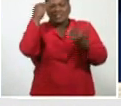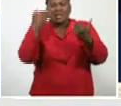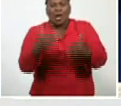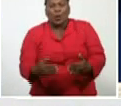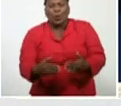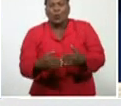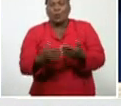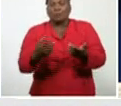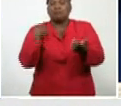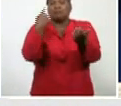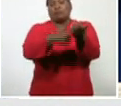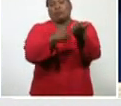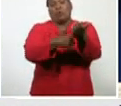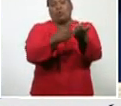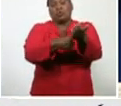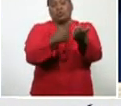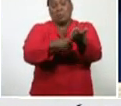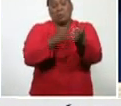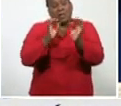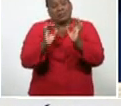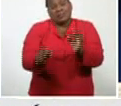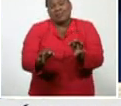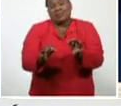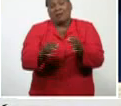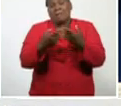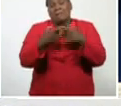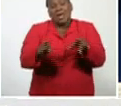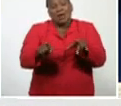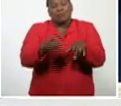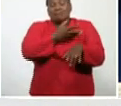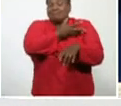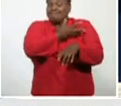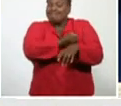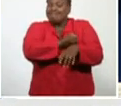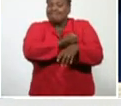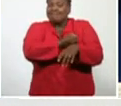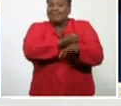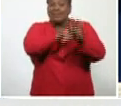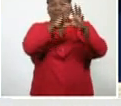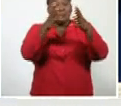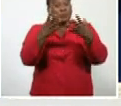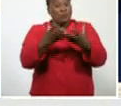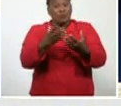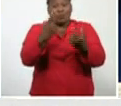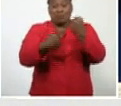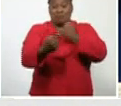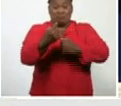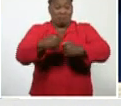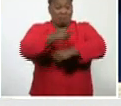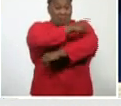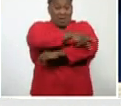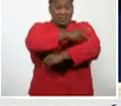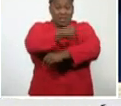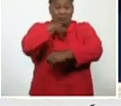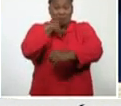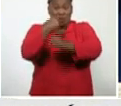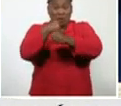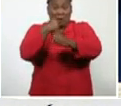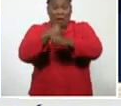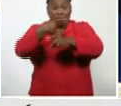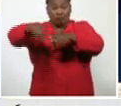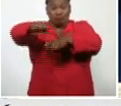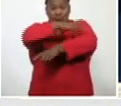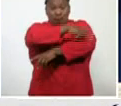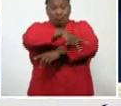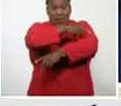están acostumbrados, que esto sea así, pero, lamentablemente, muchas veces, uno que ha trabajado, en el exterior, y si no,